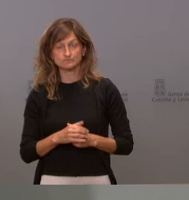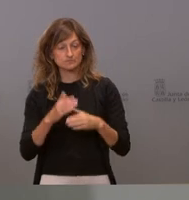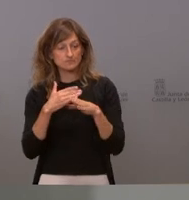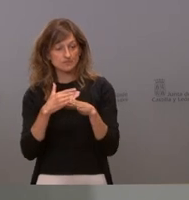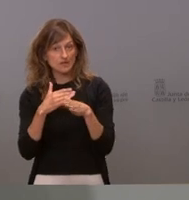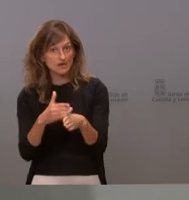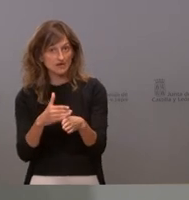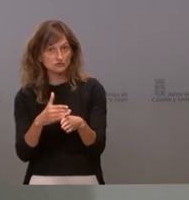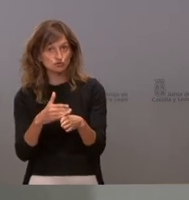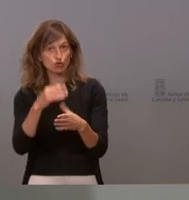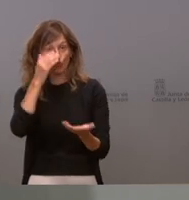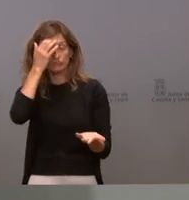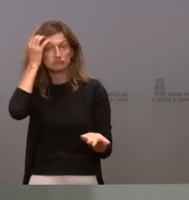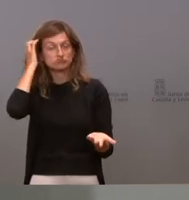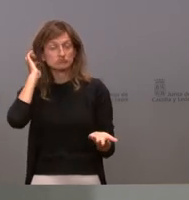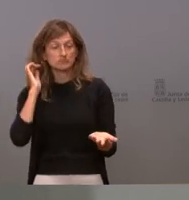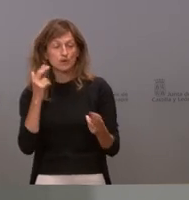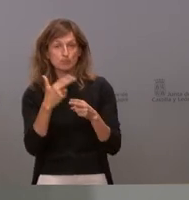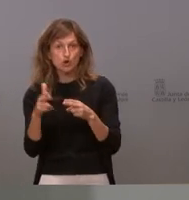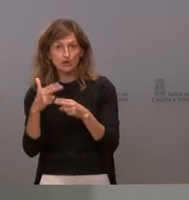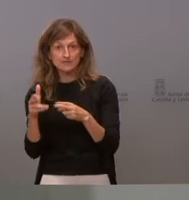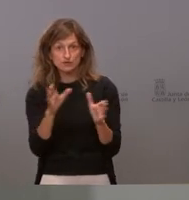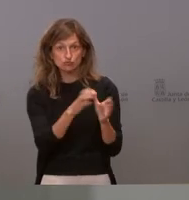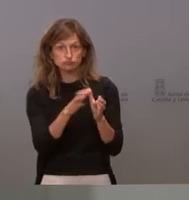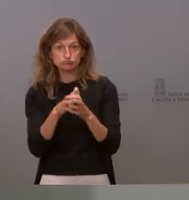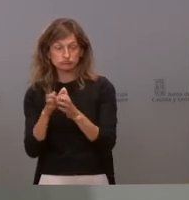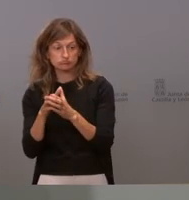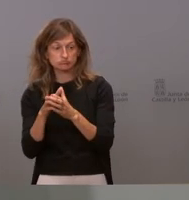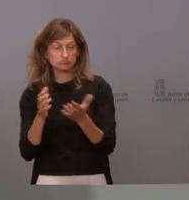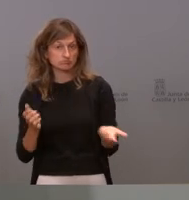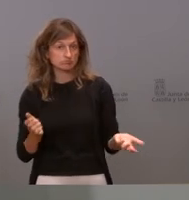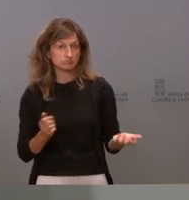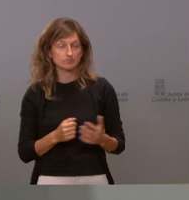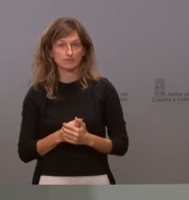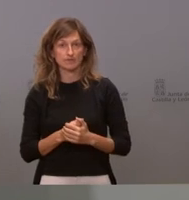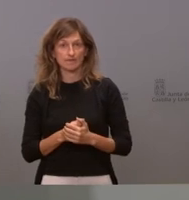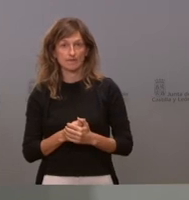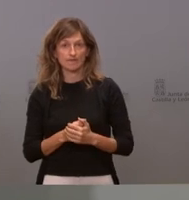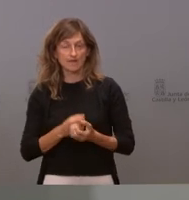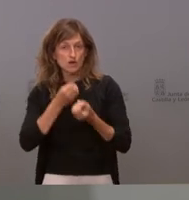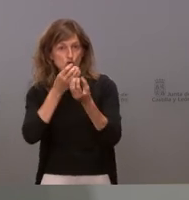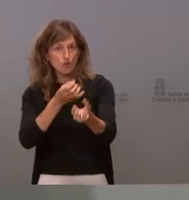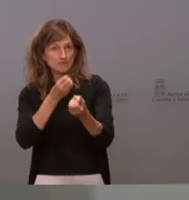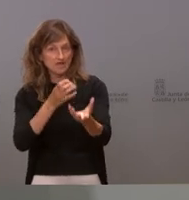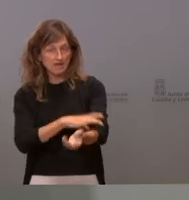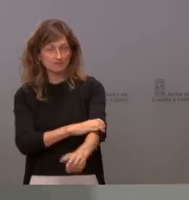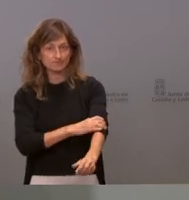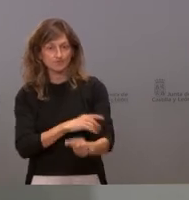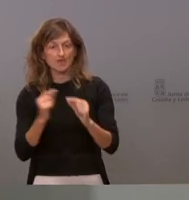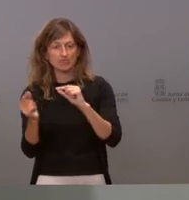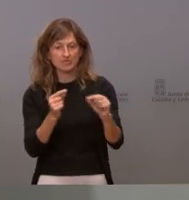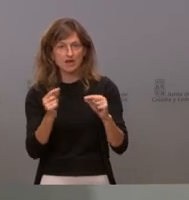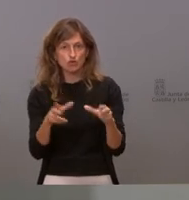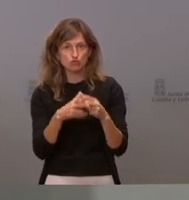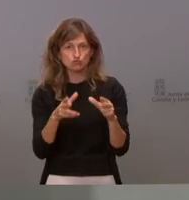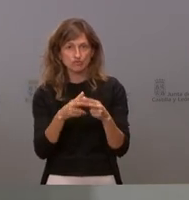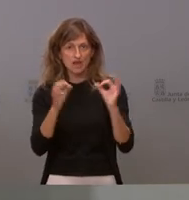de partidos políticos haya ejercido de comentarista mire el diálogo social es